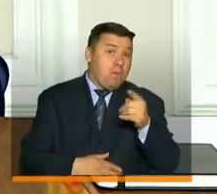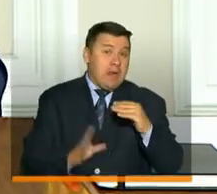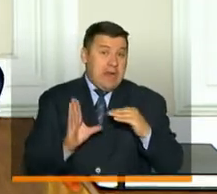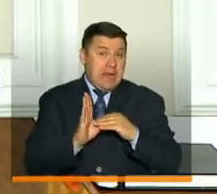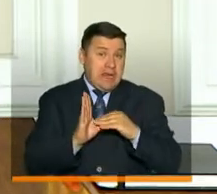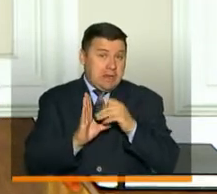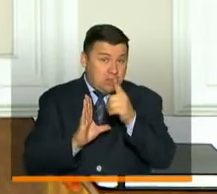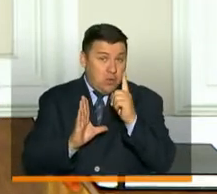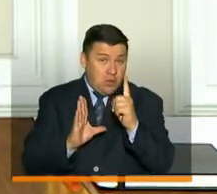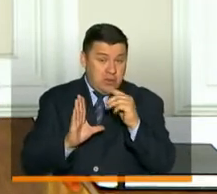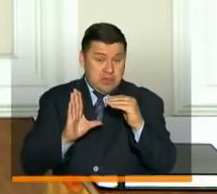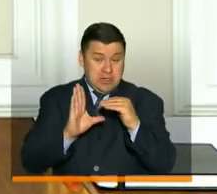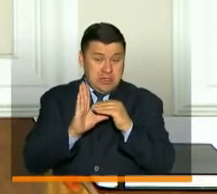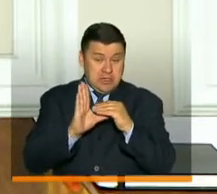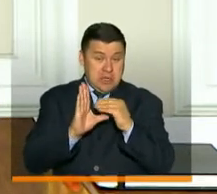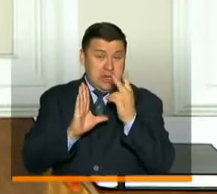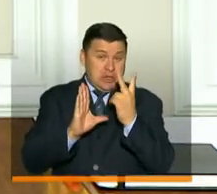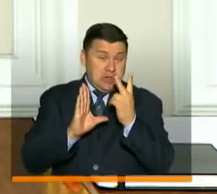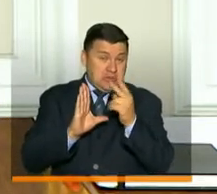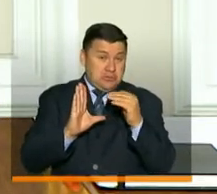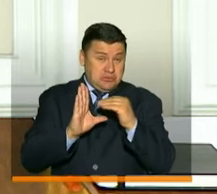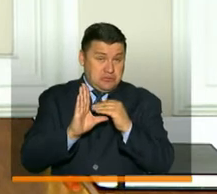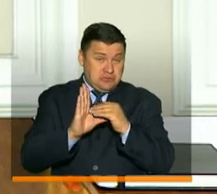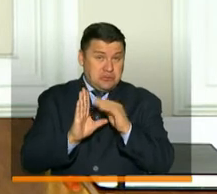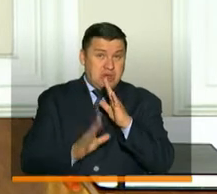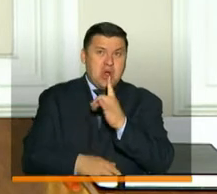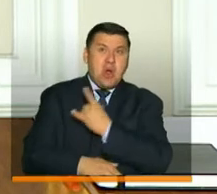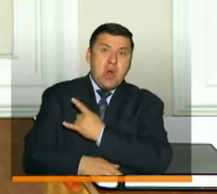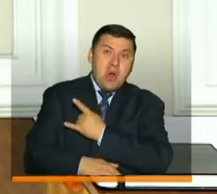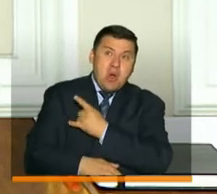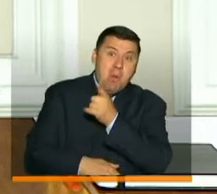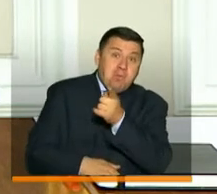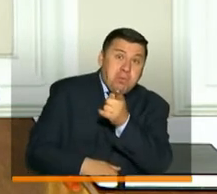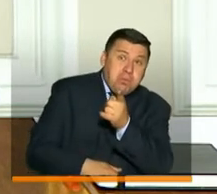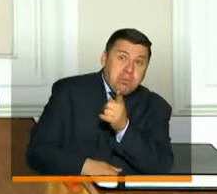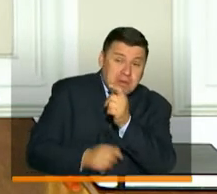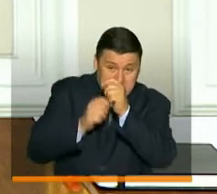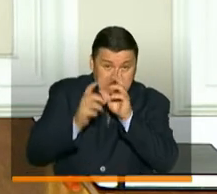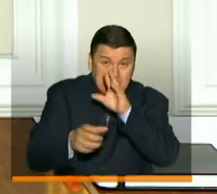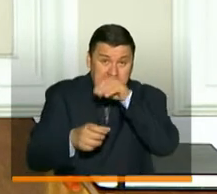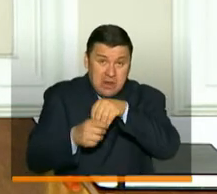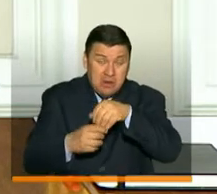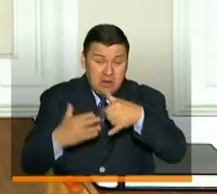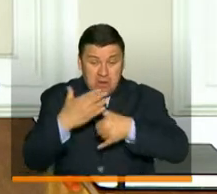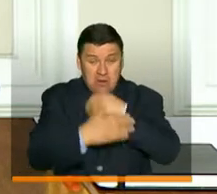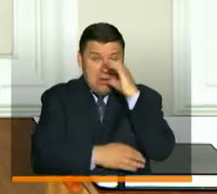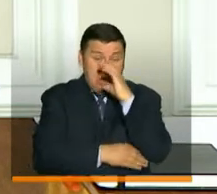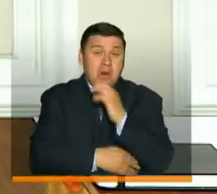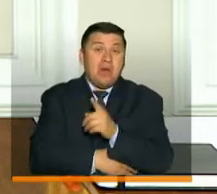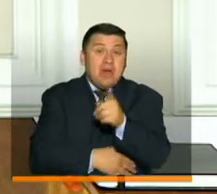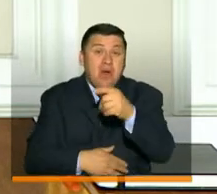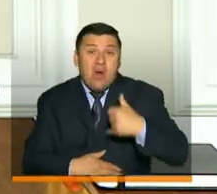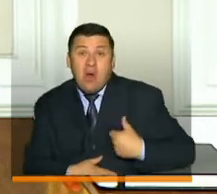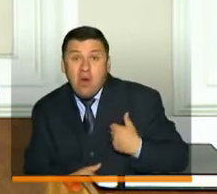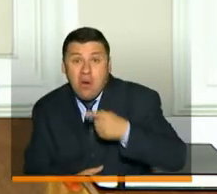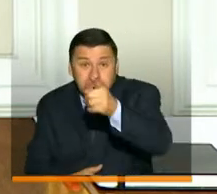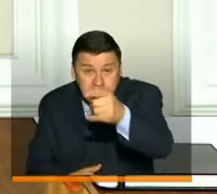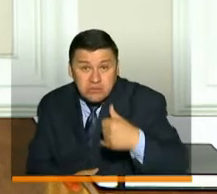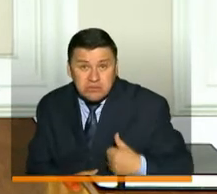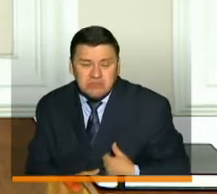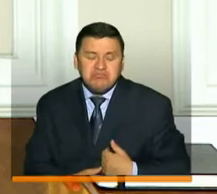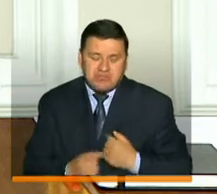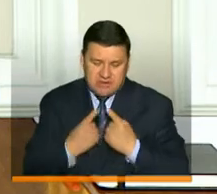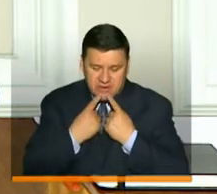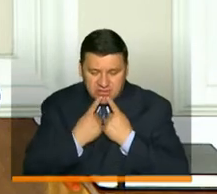estratos 1 y 2 en las universidades públicas de nuestro país, a esos jóvenes queremos